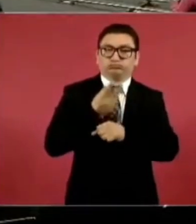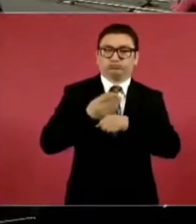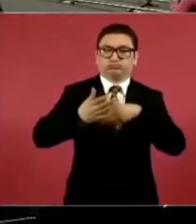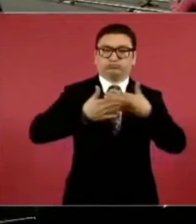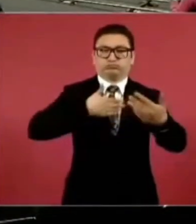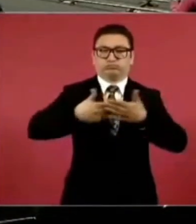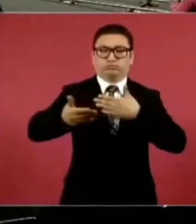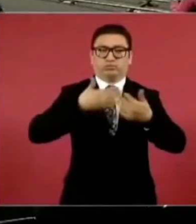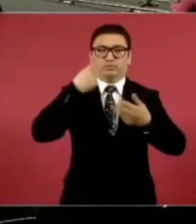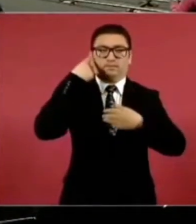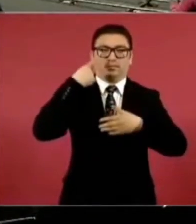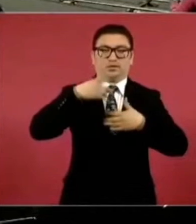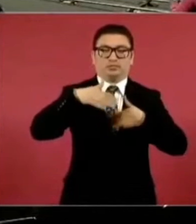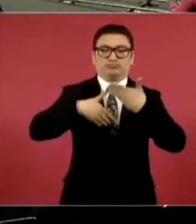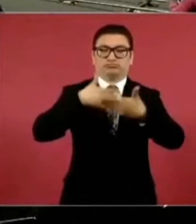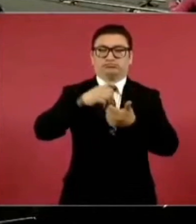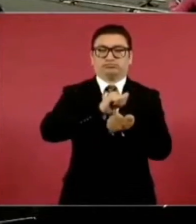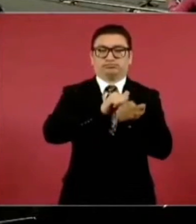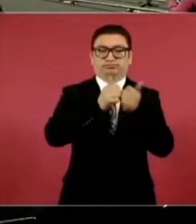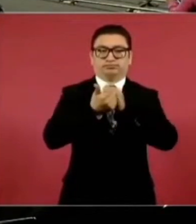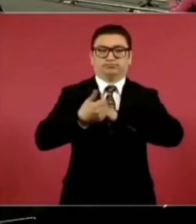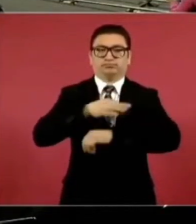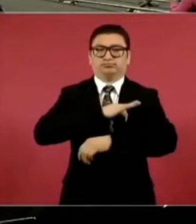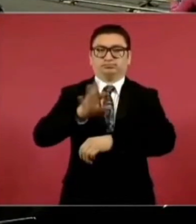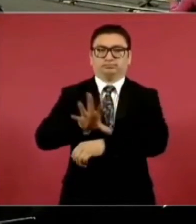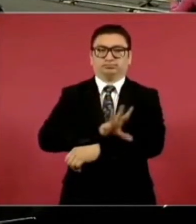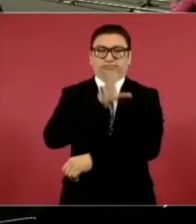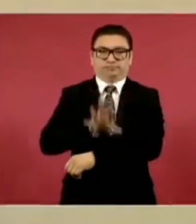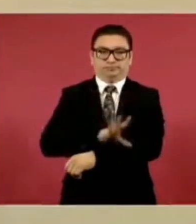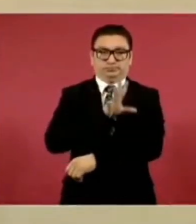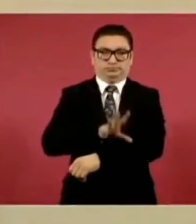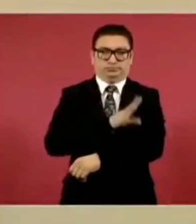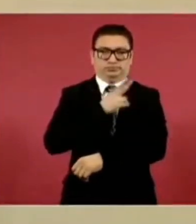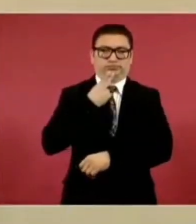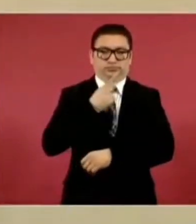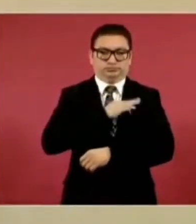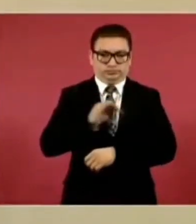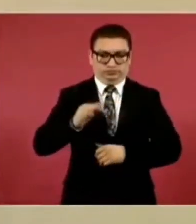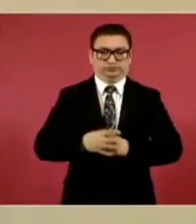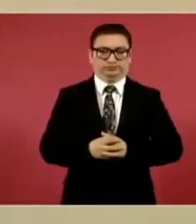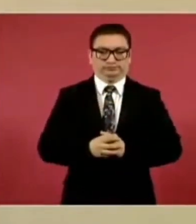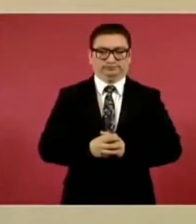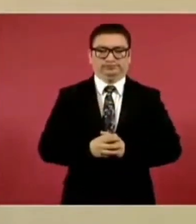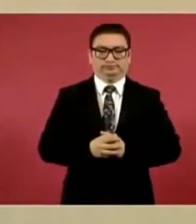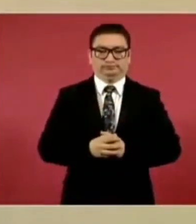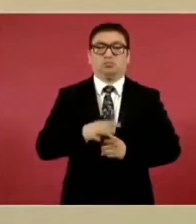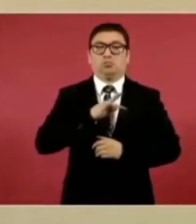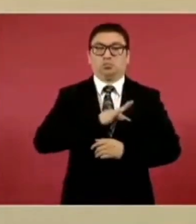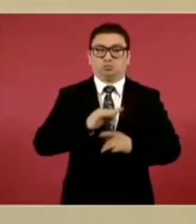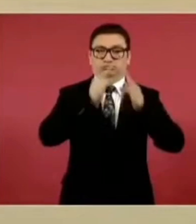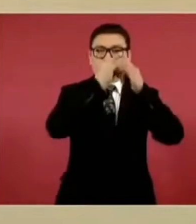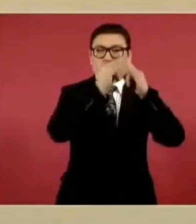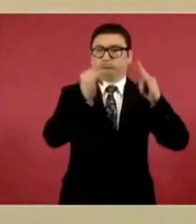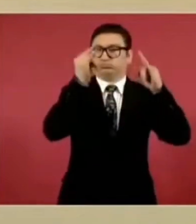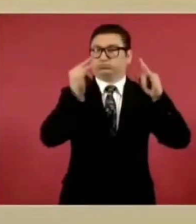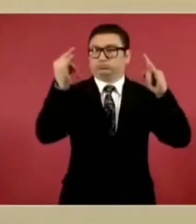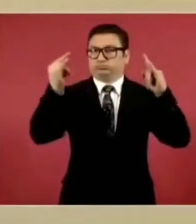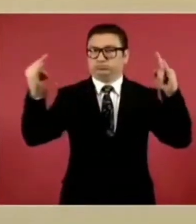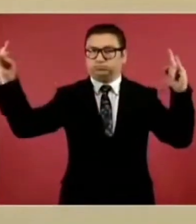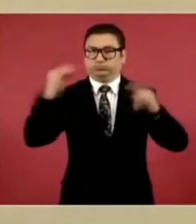convertirse en transporte eléctrico se pueden poner líneas catenarias